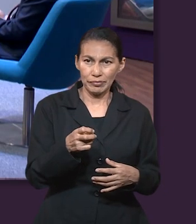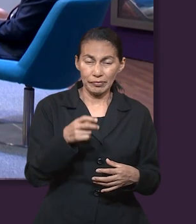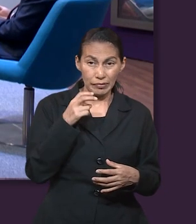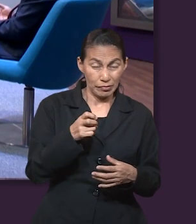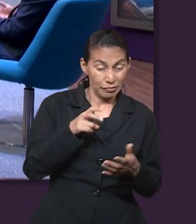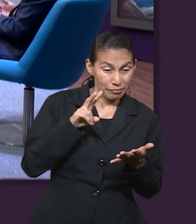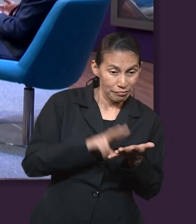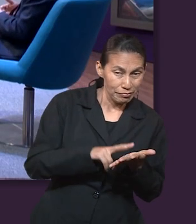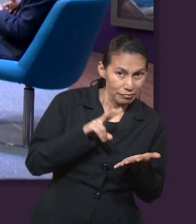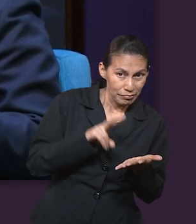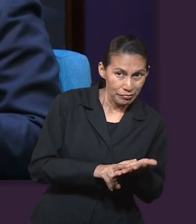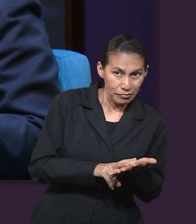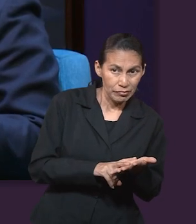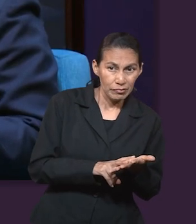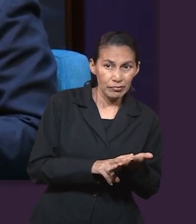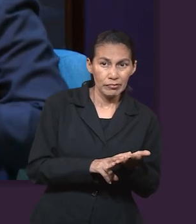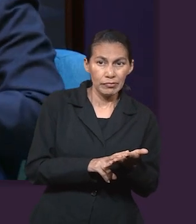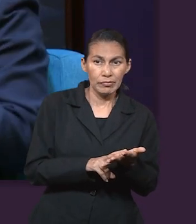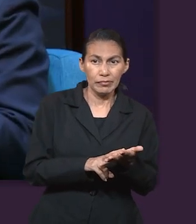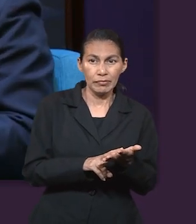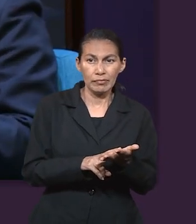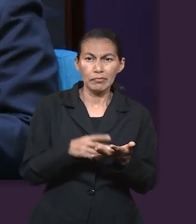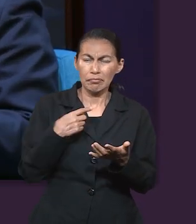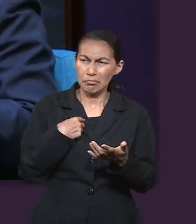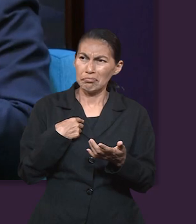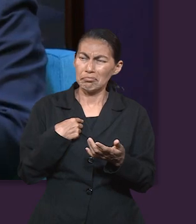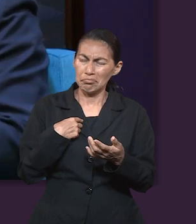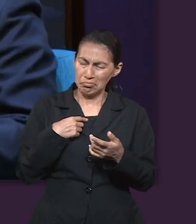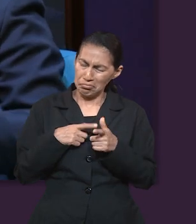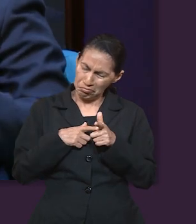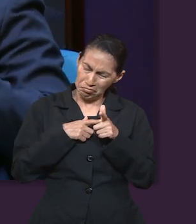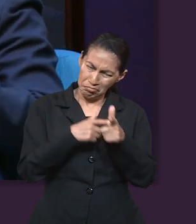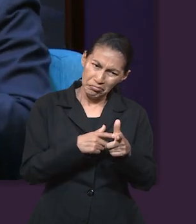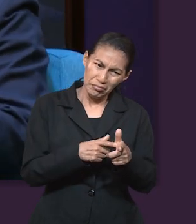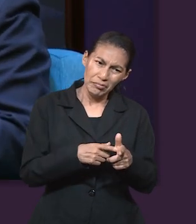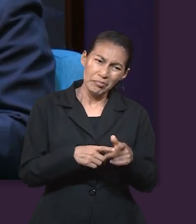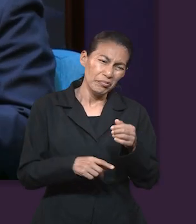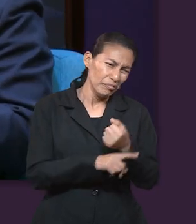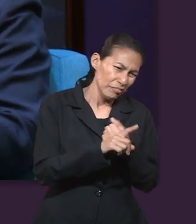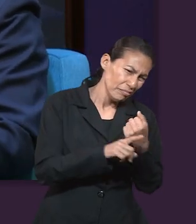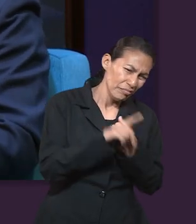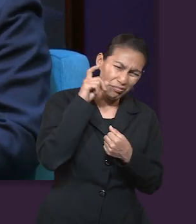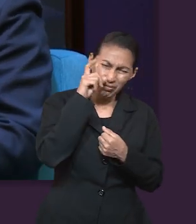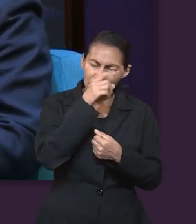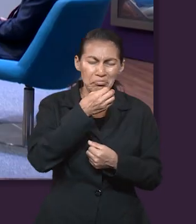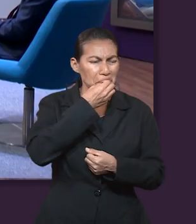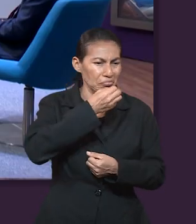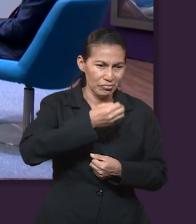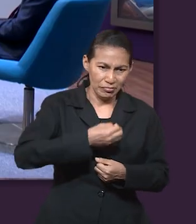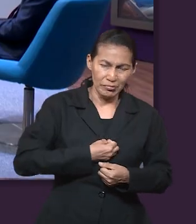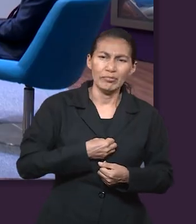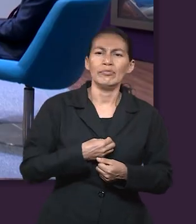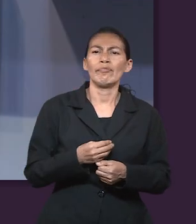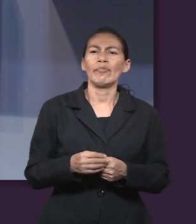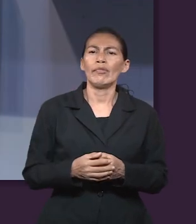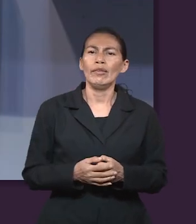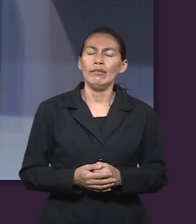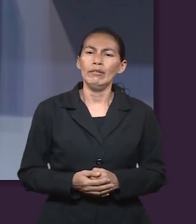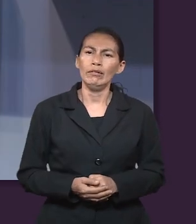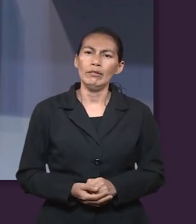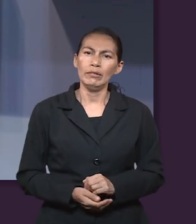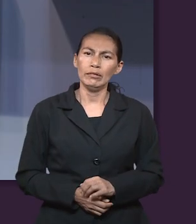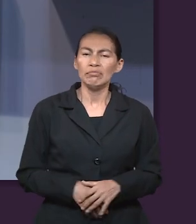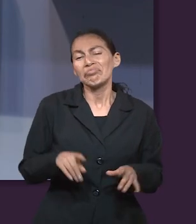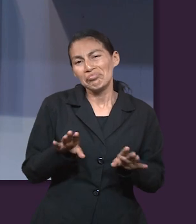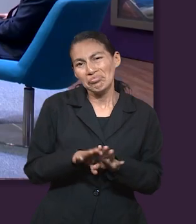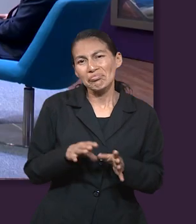se debe desarrollar en mí esa valentía, ¿no? De continuar a pesar de las situaciones que enfrento. Ok.